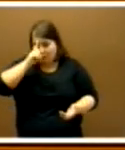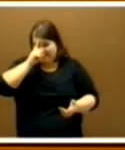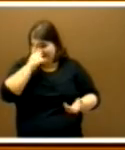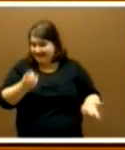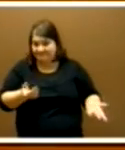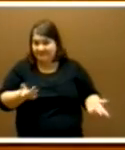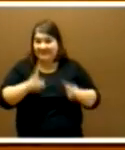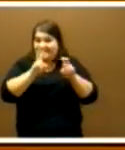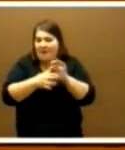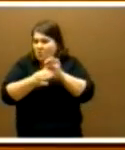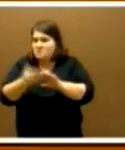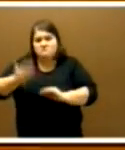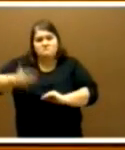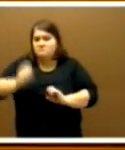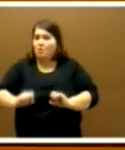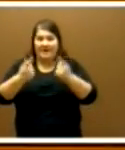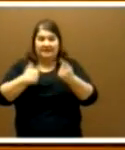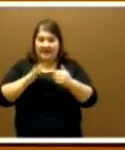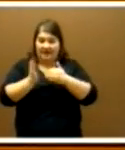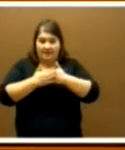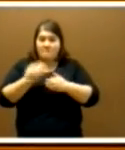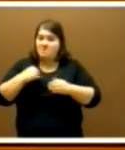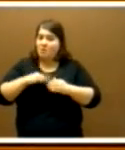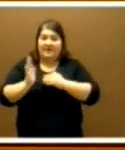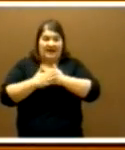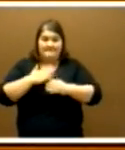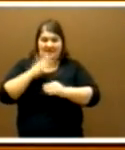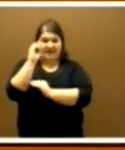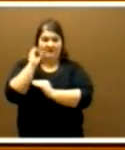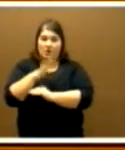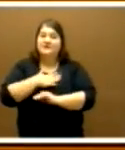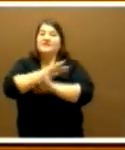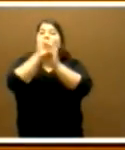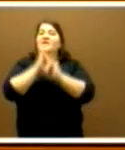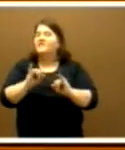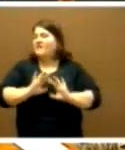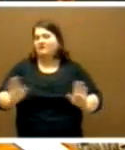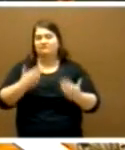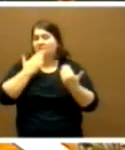mucho más importante y cerraré como cerré mi intervención, porque tiene que ver con la felicidad. Muchas gracias.